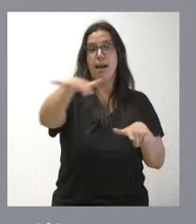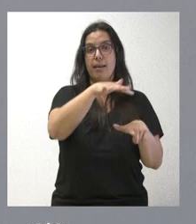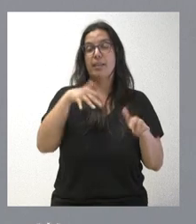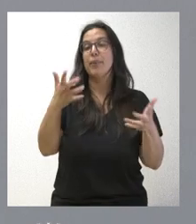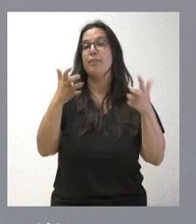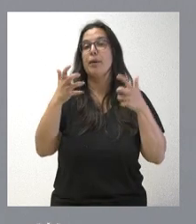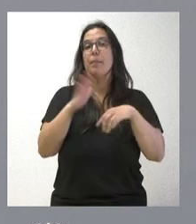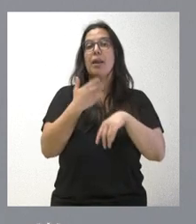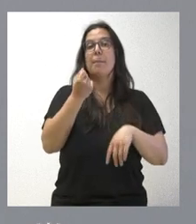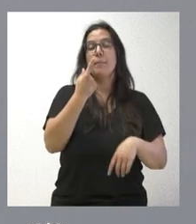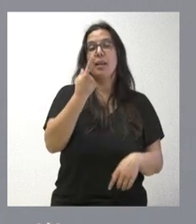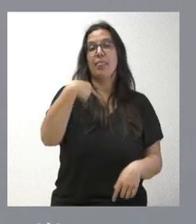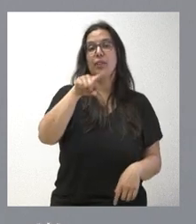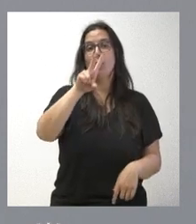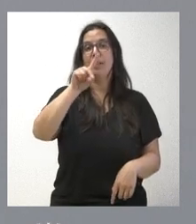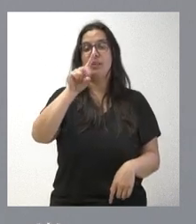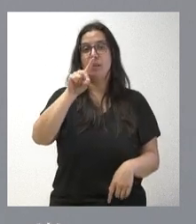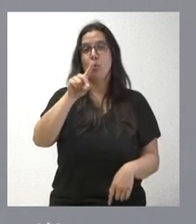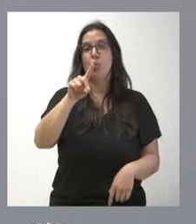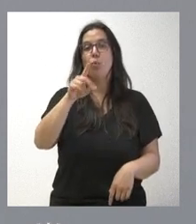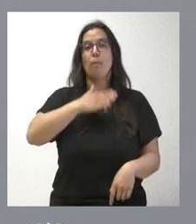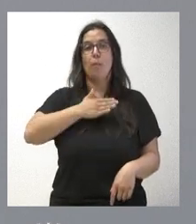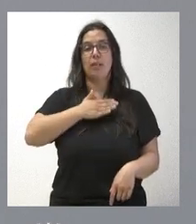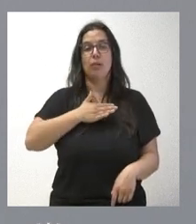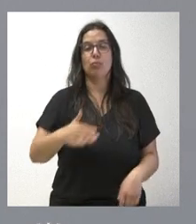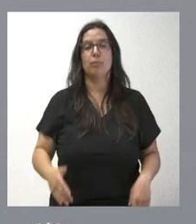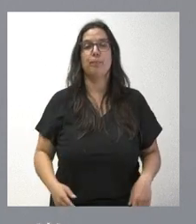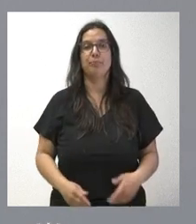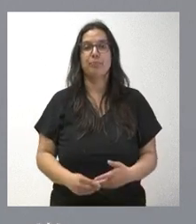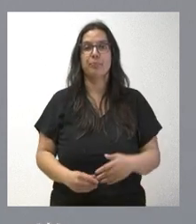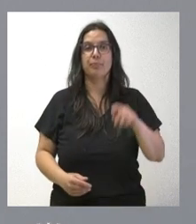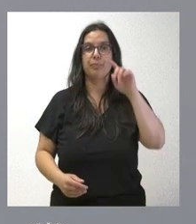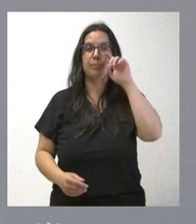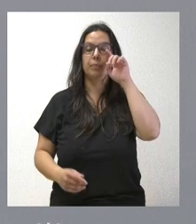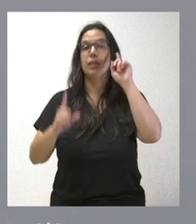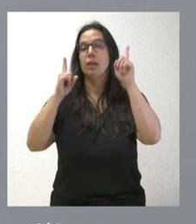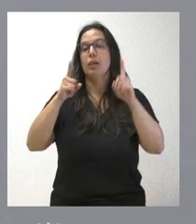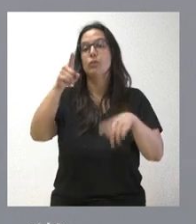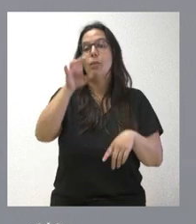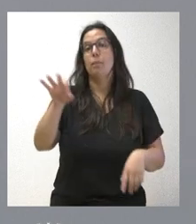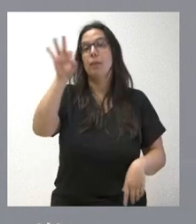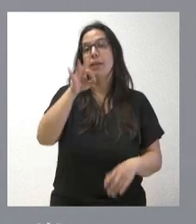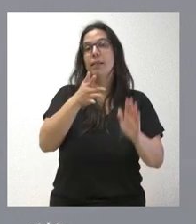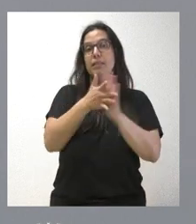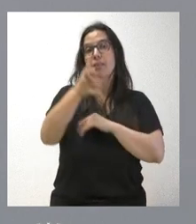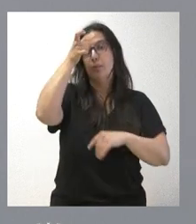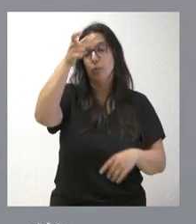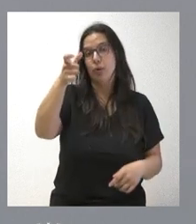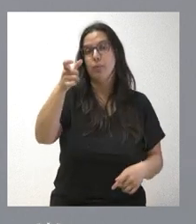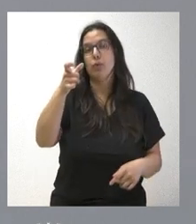beneficio para 1.121 propietarios. En el caso de Palencia hablamos de los municipios de Santoyo,